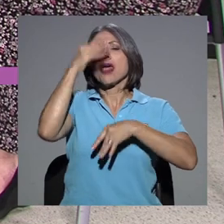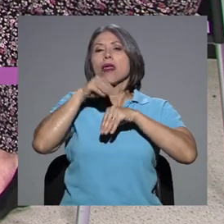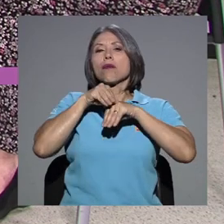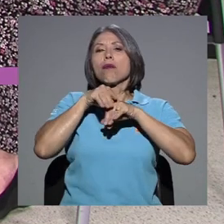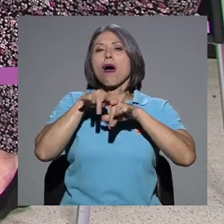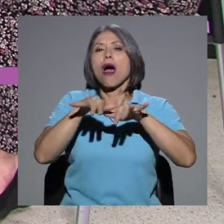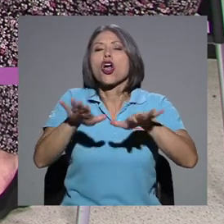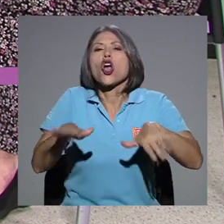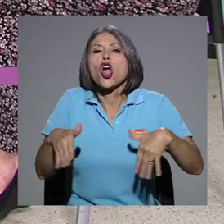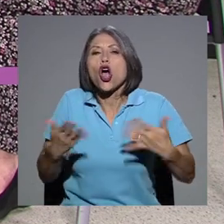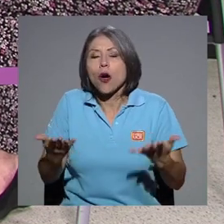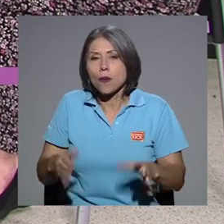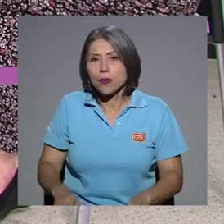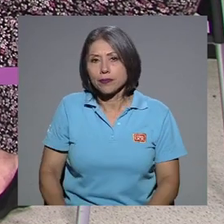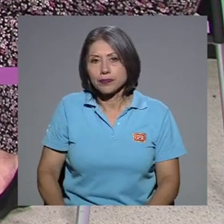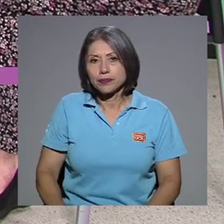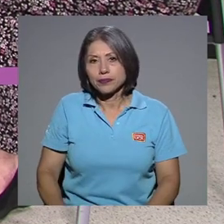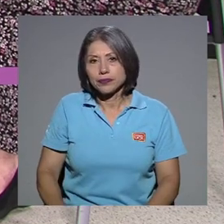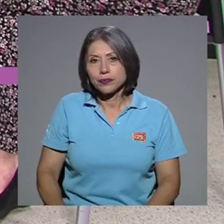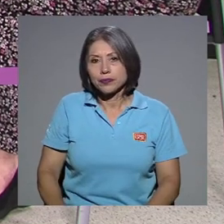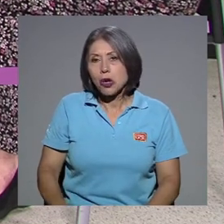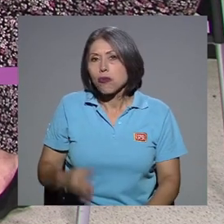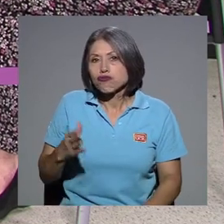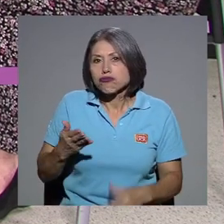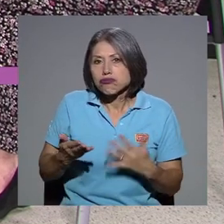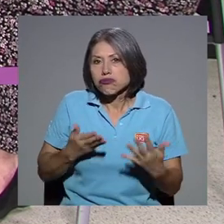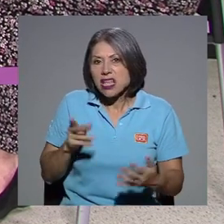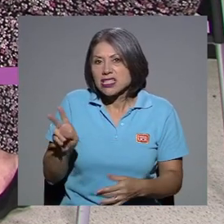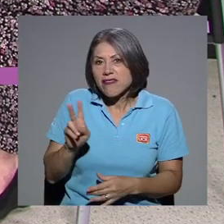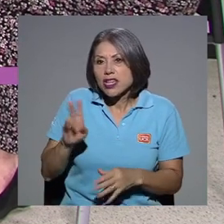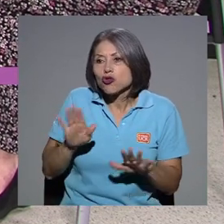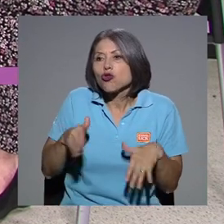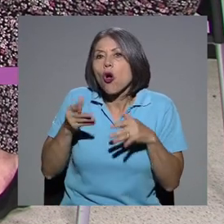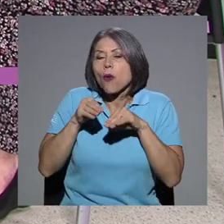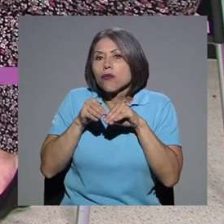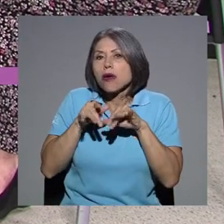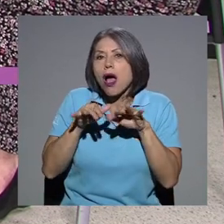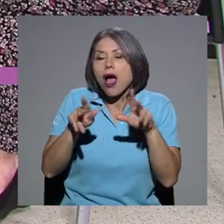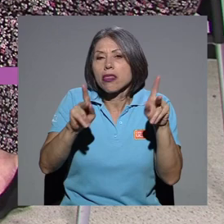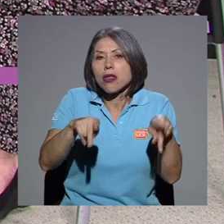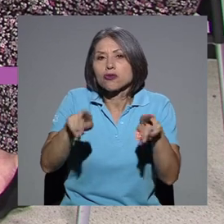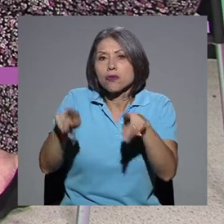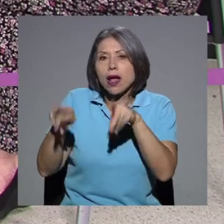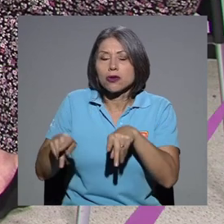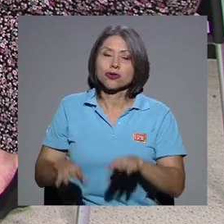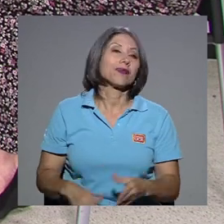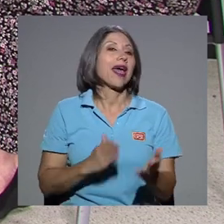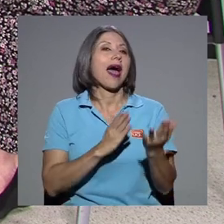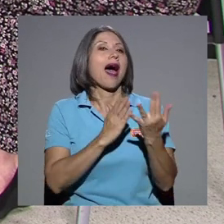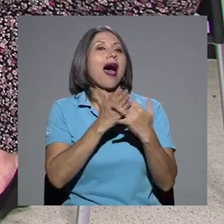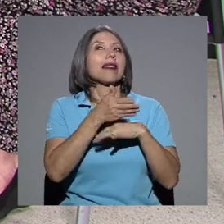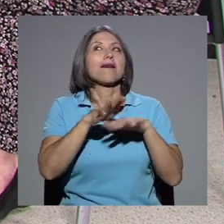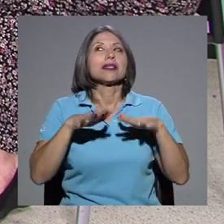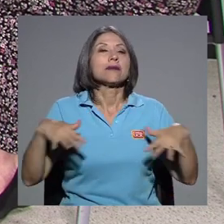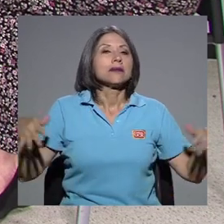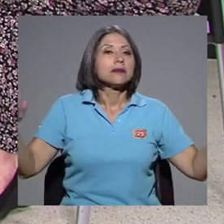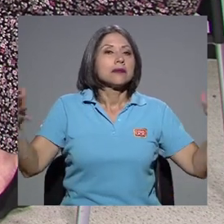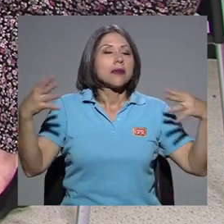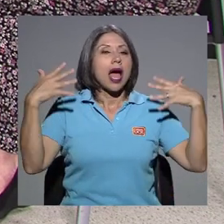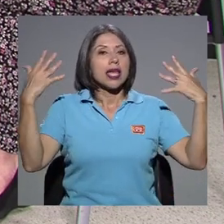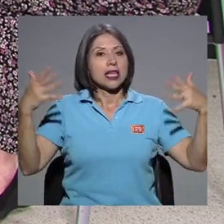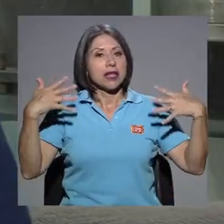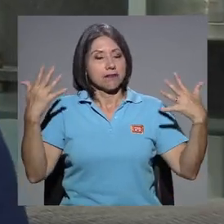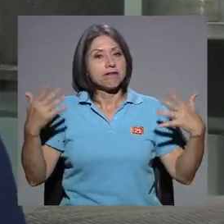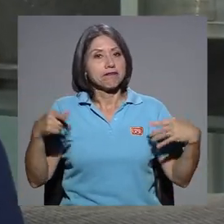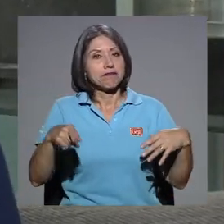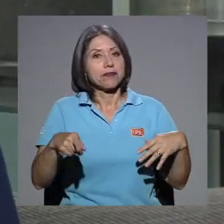Repasar tal vez un poquito cómo es que se hace, cómo se transmite este virus entre los humanos. Bueno, es a través del aire. Primero, se menciona que es a